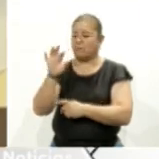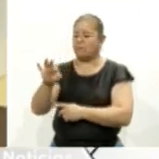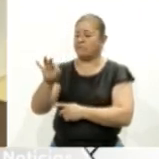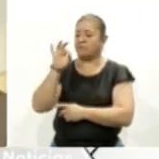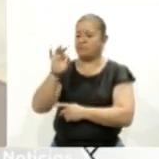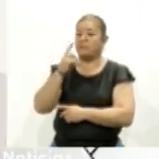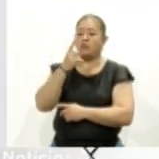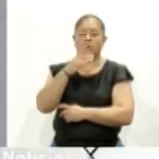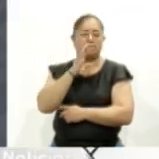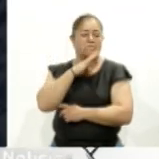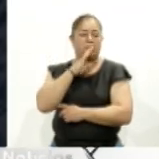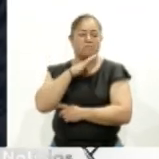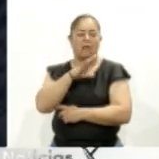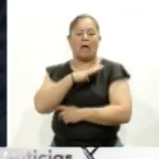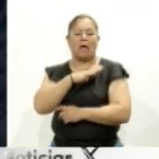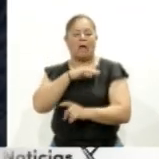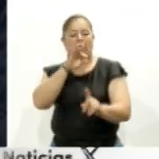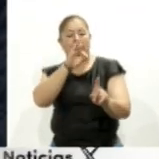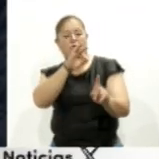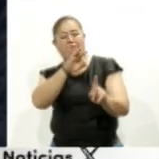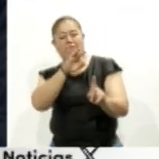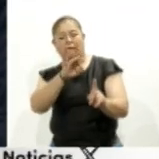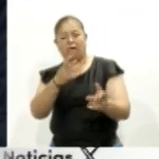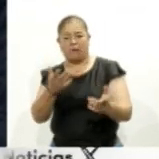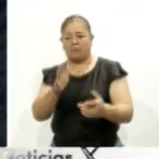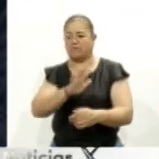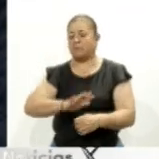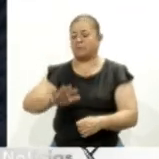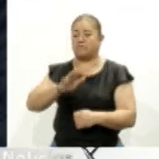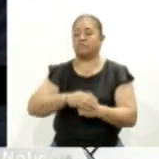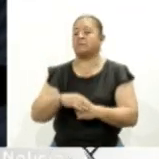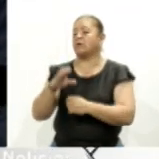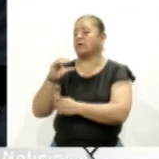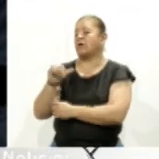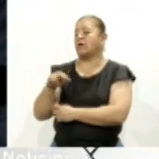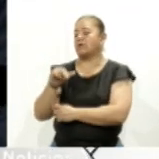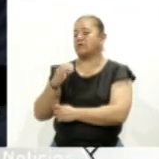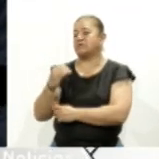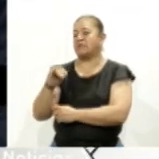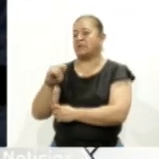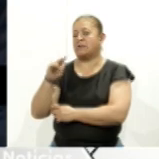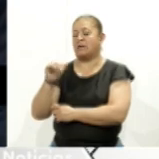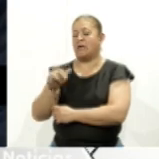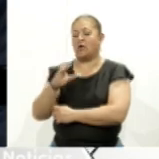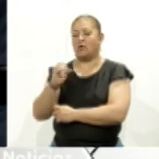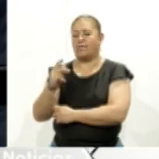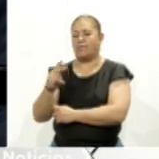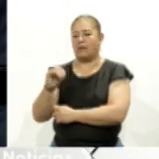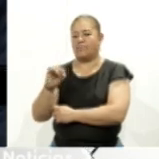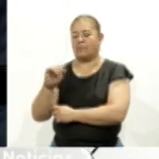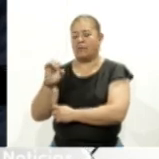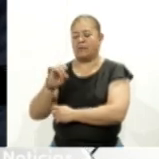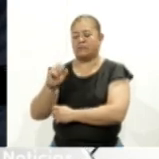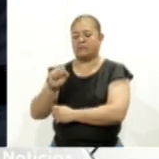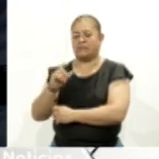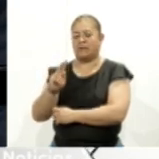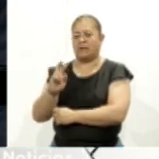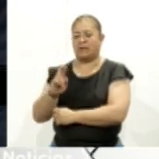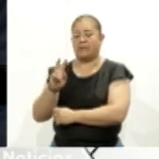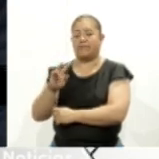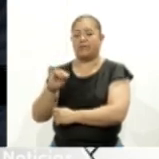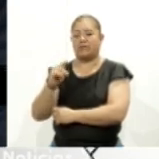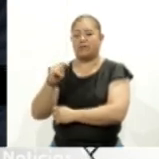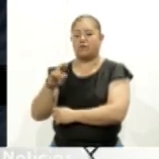afecta a la sociedad. La Canacintra, la Coparnex, la Canaco, Servitud Tlaxcala,